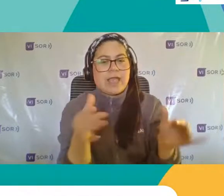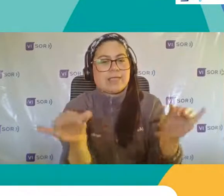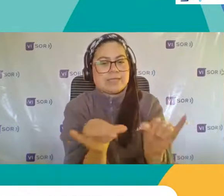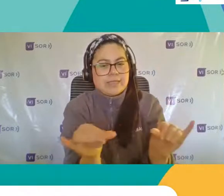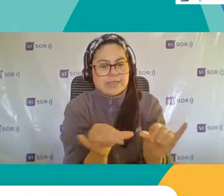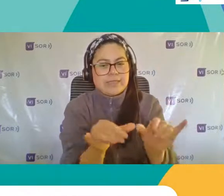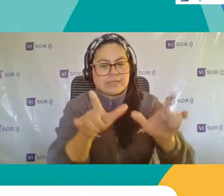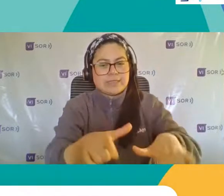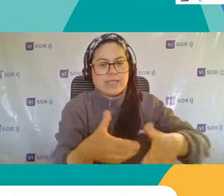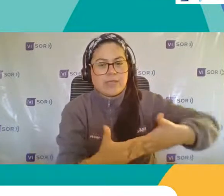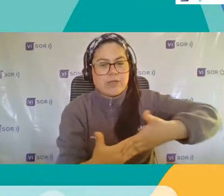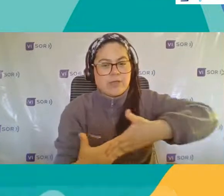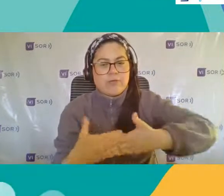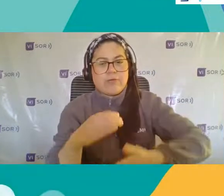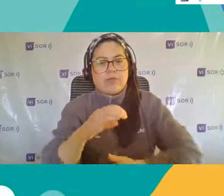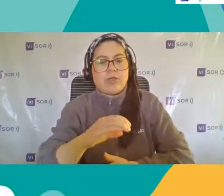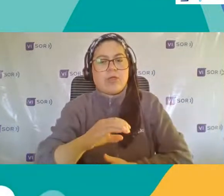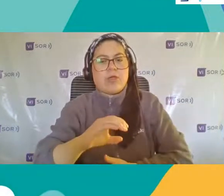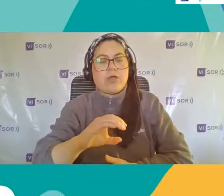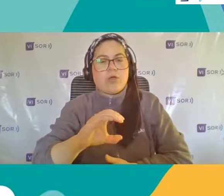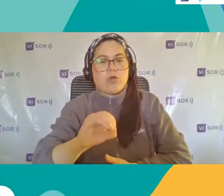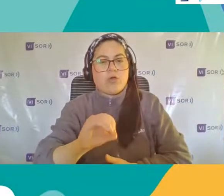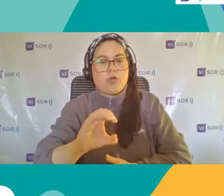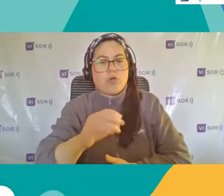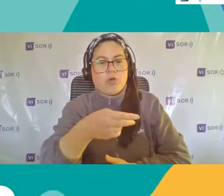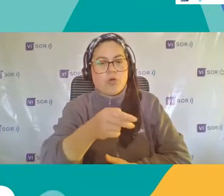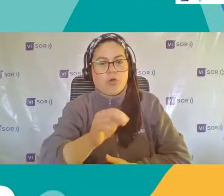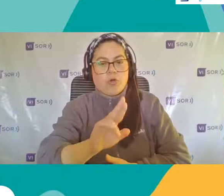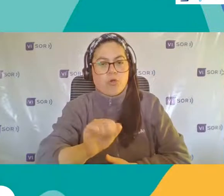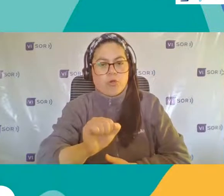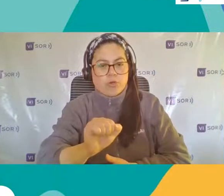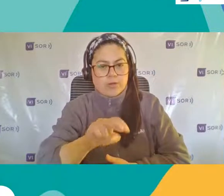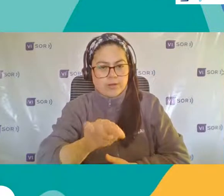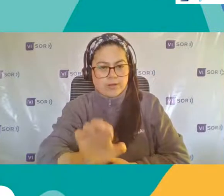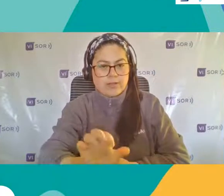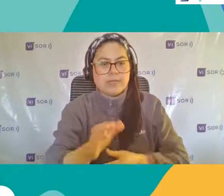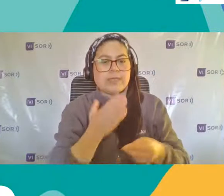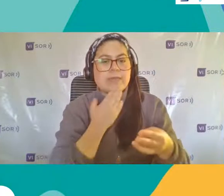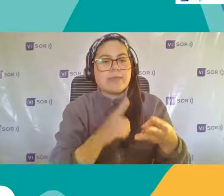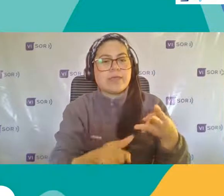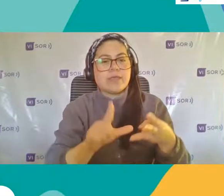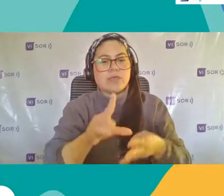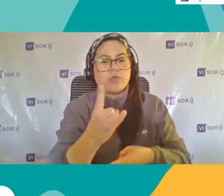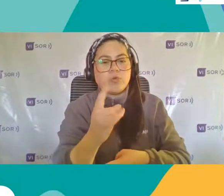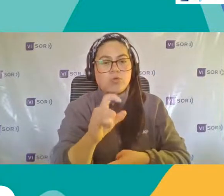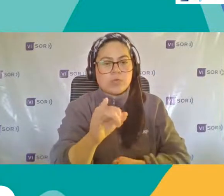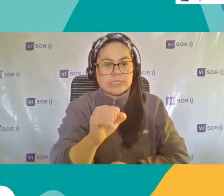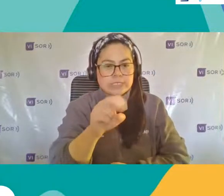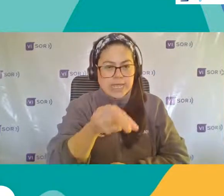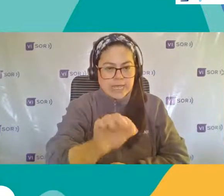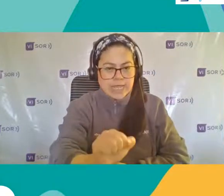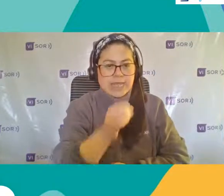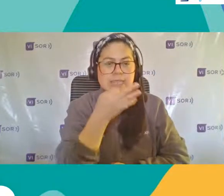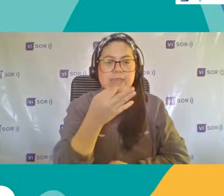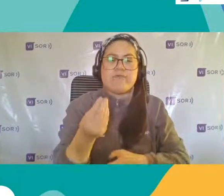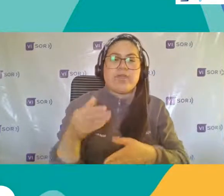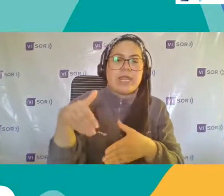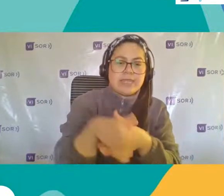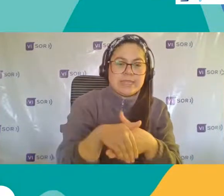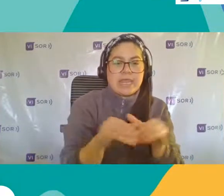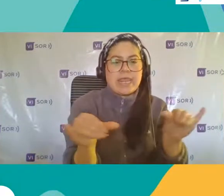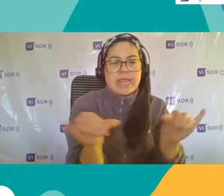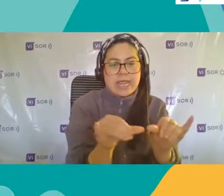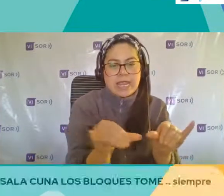Lor Cochran de Penco Está también acompañándonos en este momento Luciana Contreras Que nos dice Buenas tardes Desde el jardín